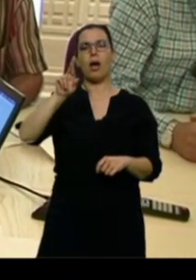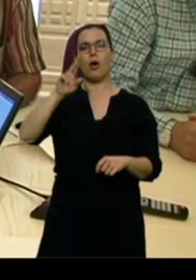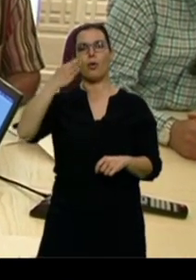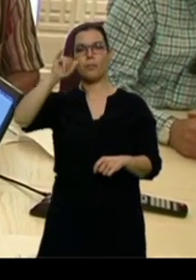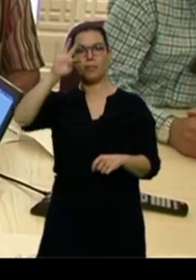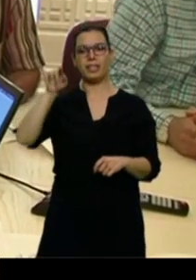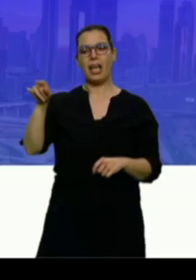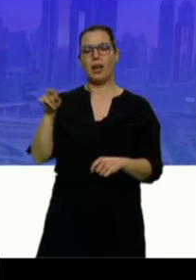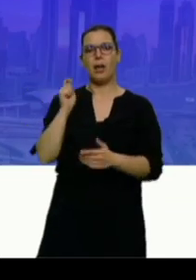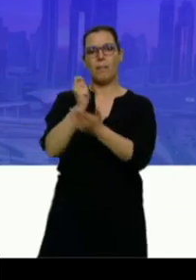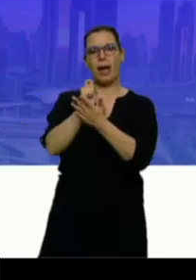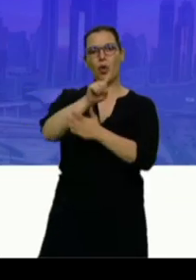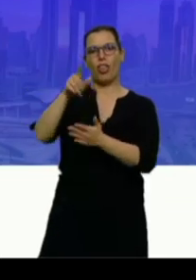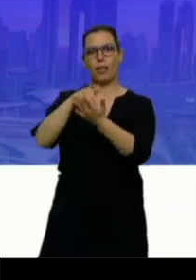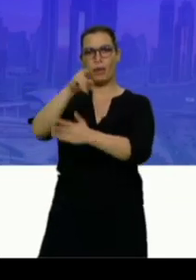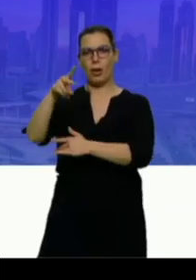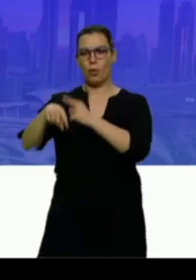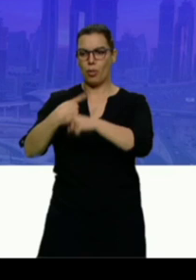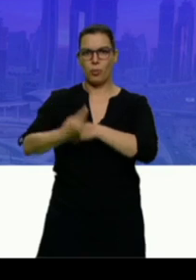pero no se ejecutaron los trabajos.